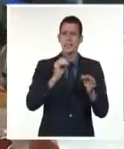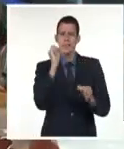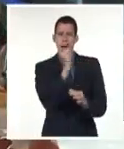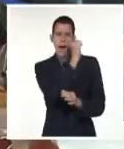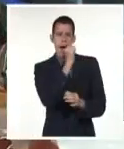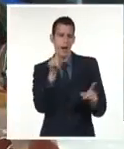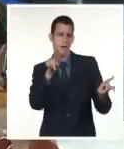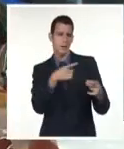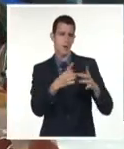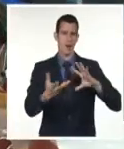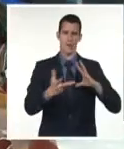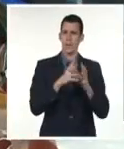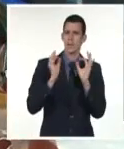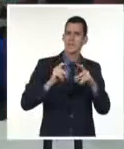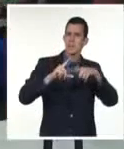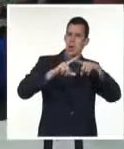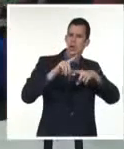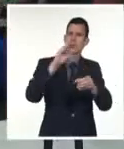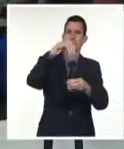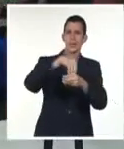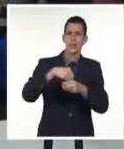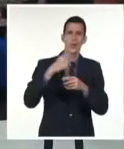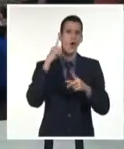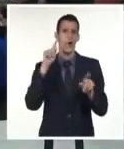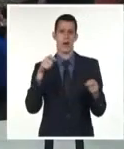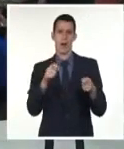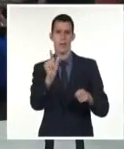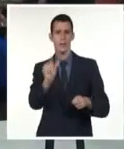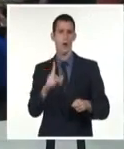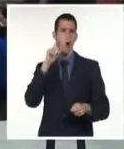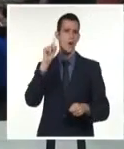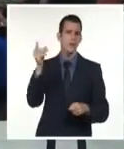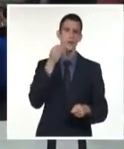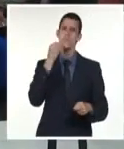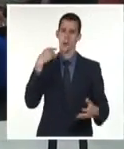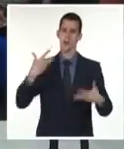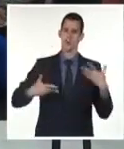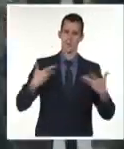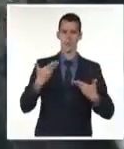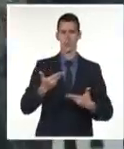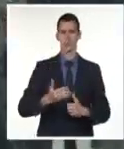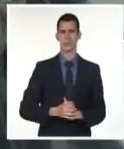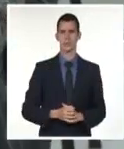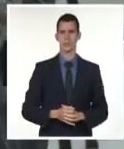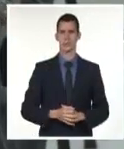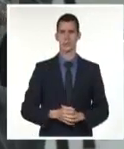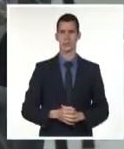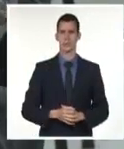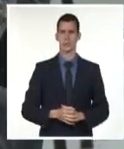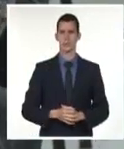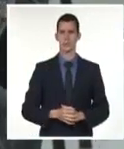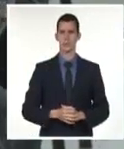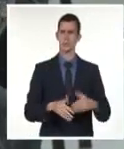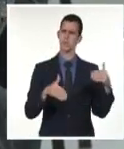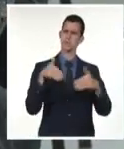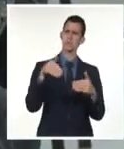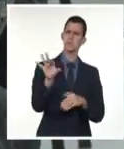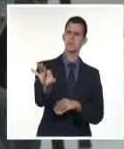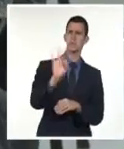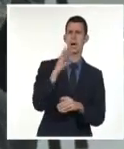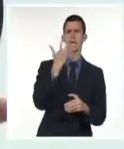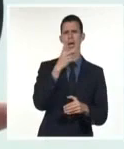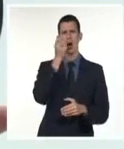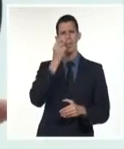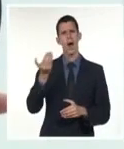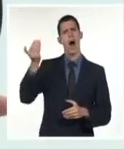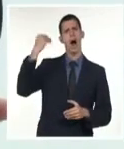contenido temático de los programas. A la conferencia sobre el devenir histórico de la radio asistieron el presidente de Casa de las Américas, Abel